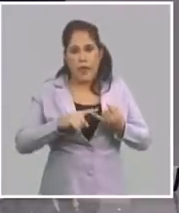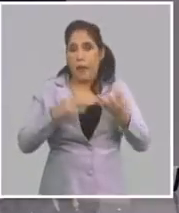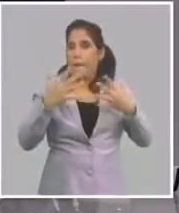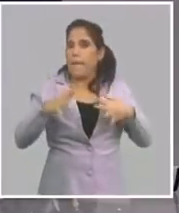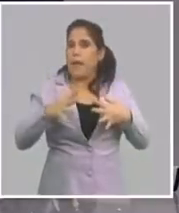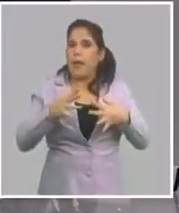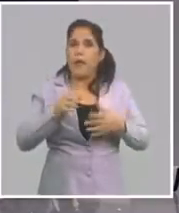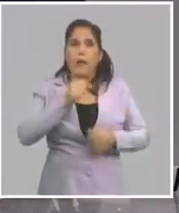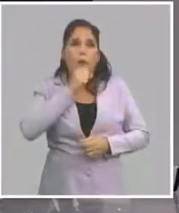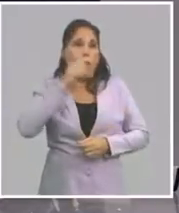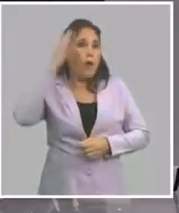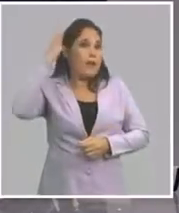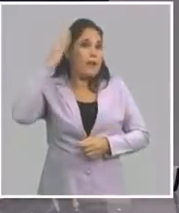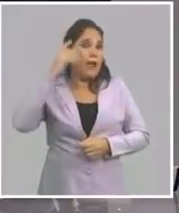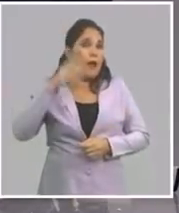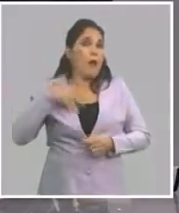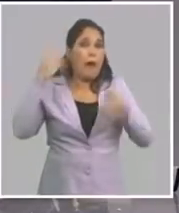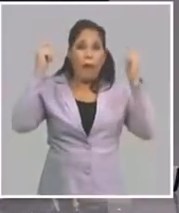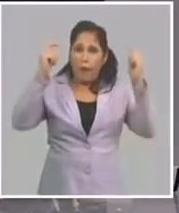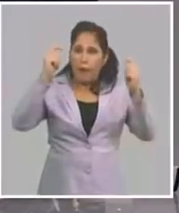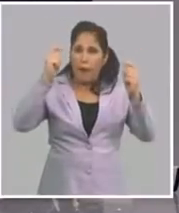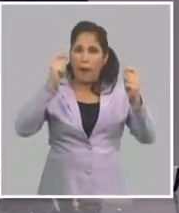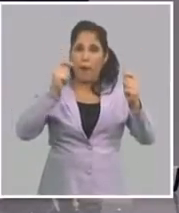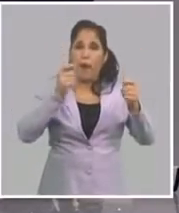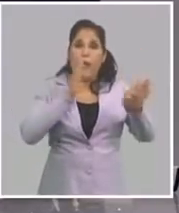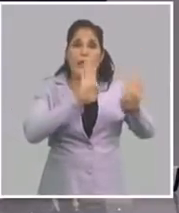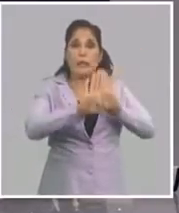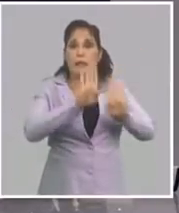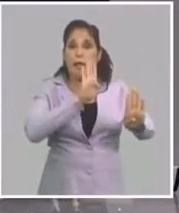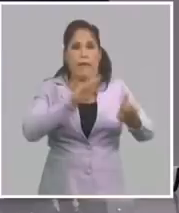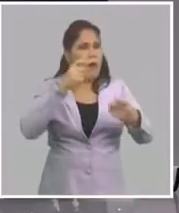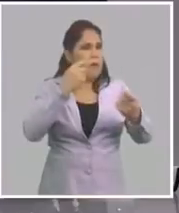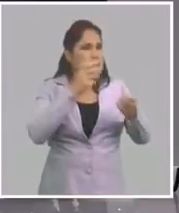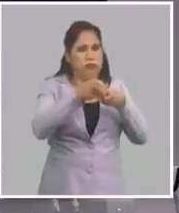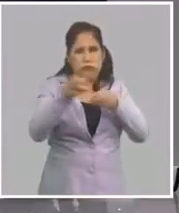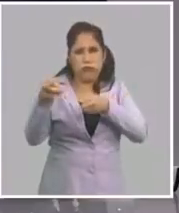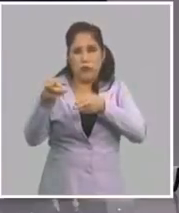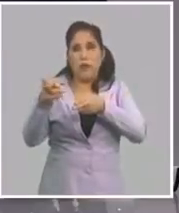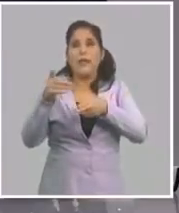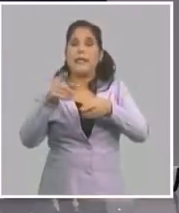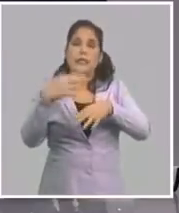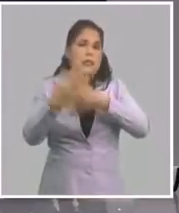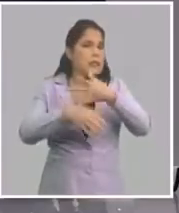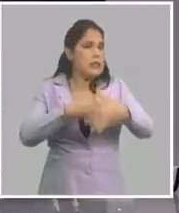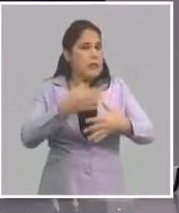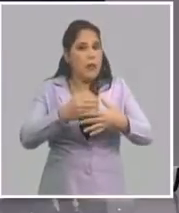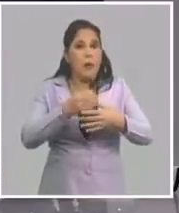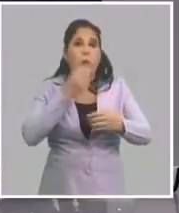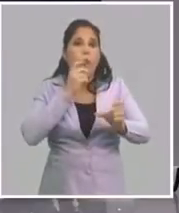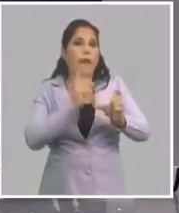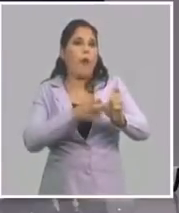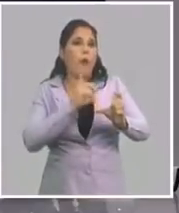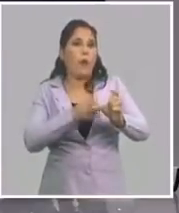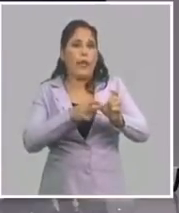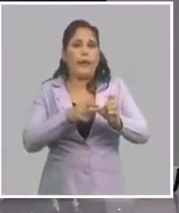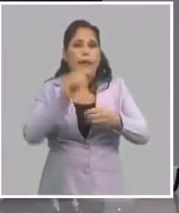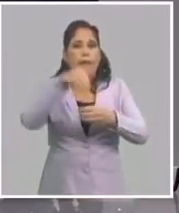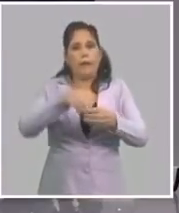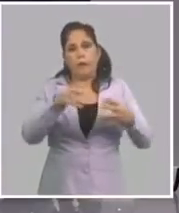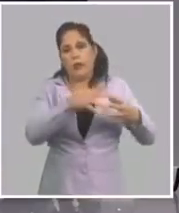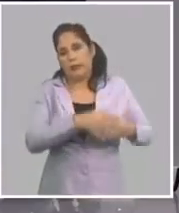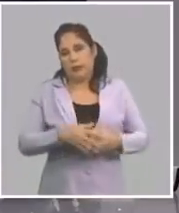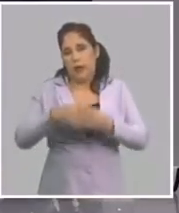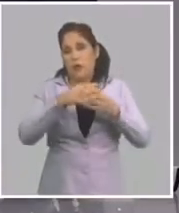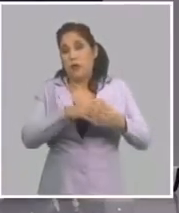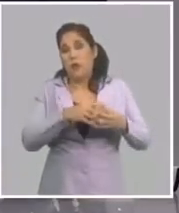Miedo que si gana Biden, los manifestantes van a destruir los comercios. Miedo que si gana Biden, va a ser un sistema comunista, socialista en Estados Unidos.